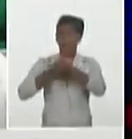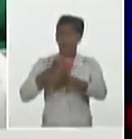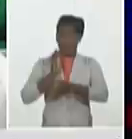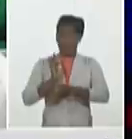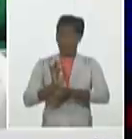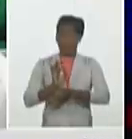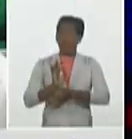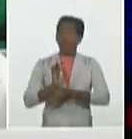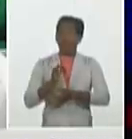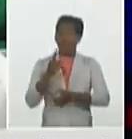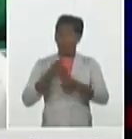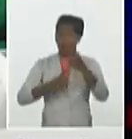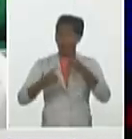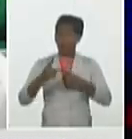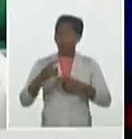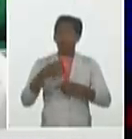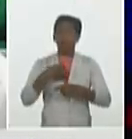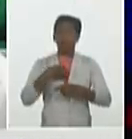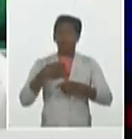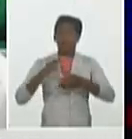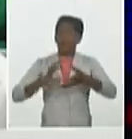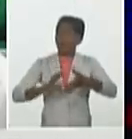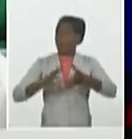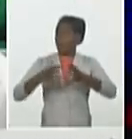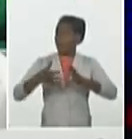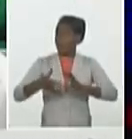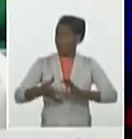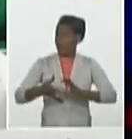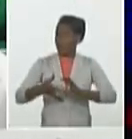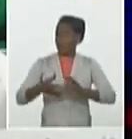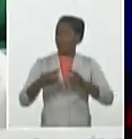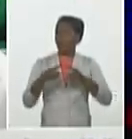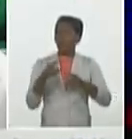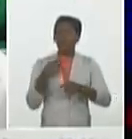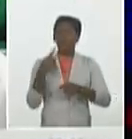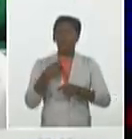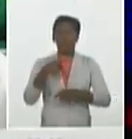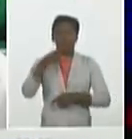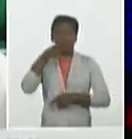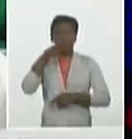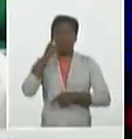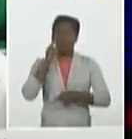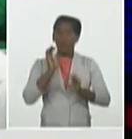se ha logrado hasta ahora en el 100% pero no tenemos que